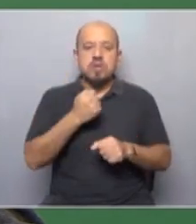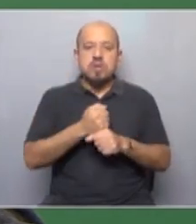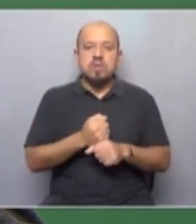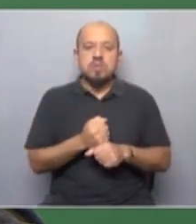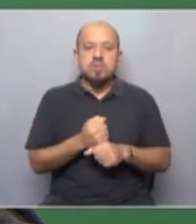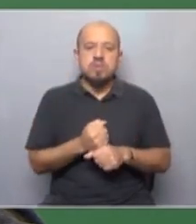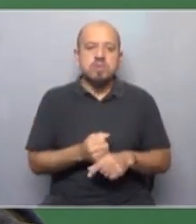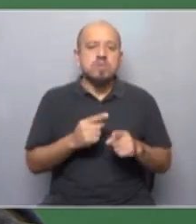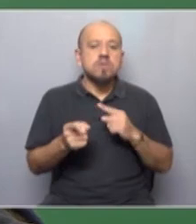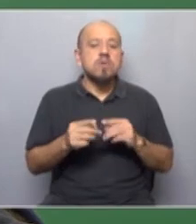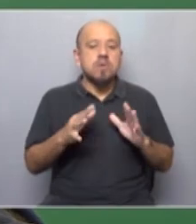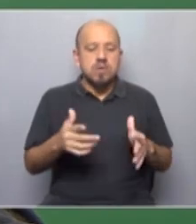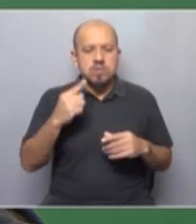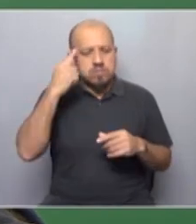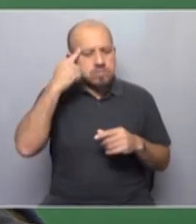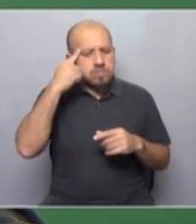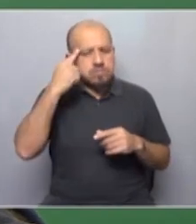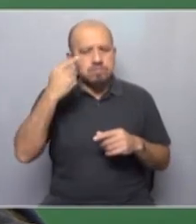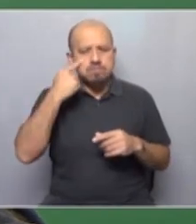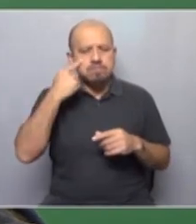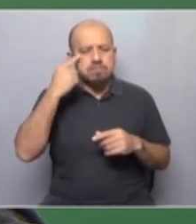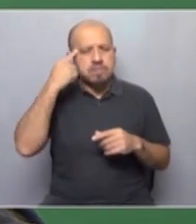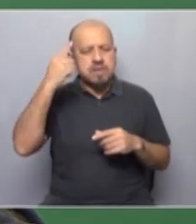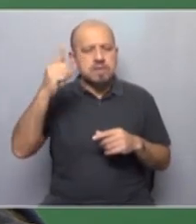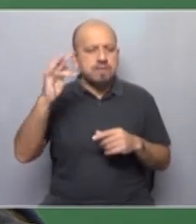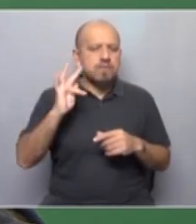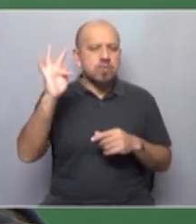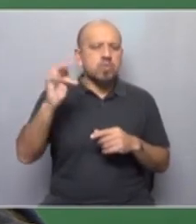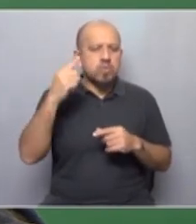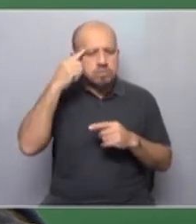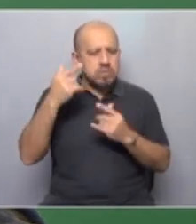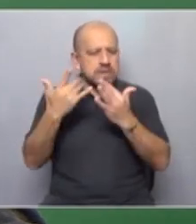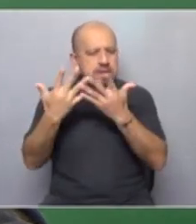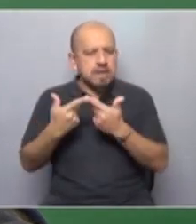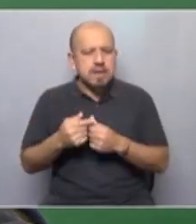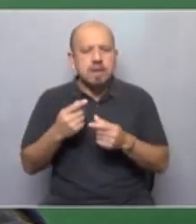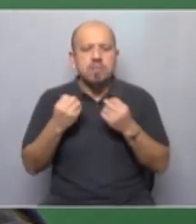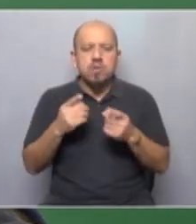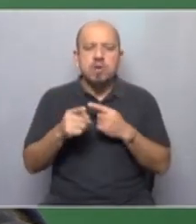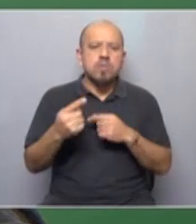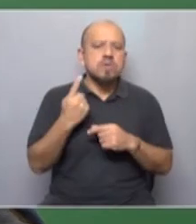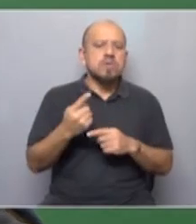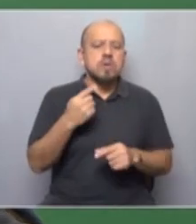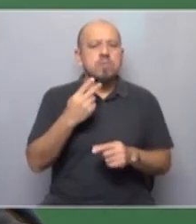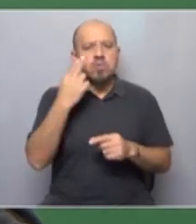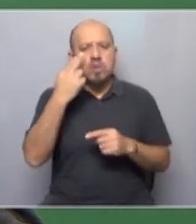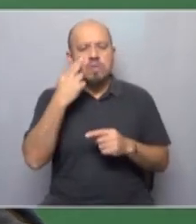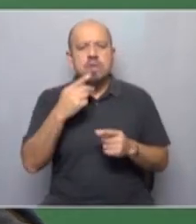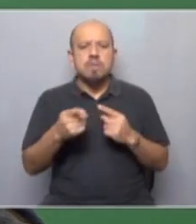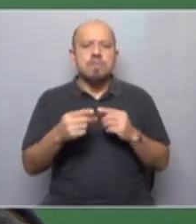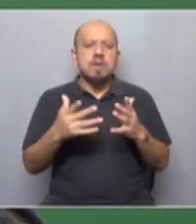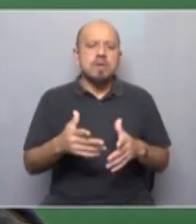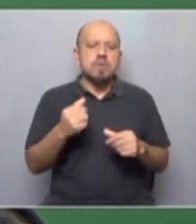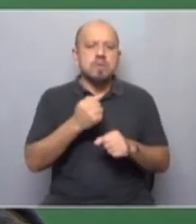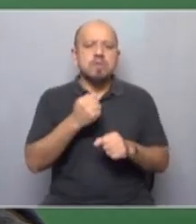y es una visión estratégica porque de alguna manera da cuenta de que los principales problemas para la